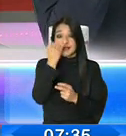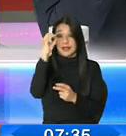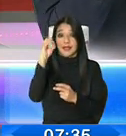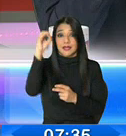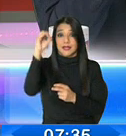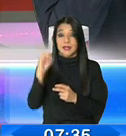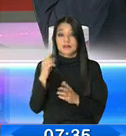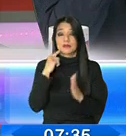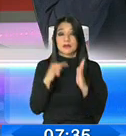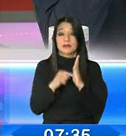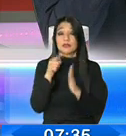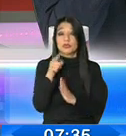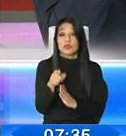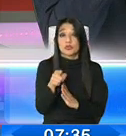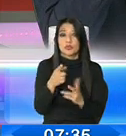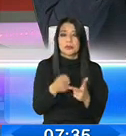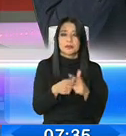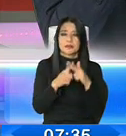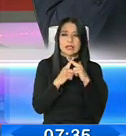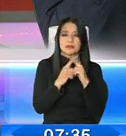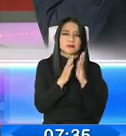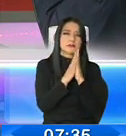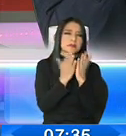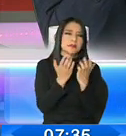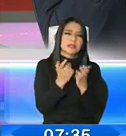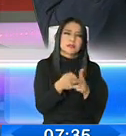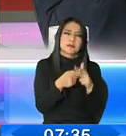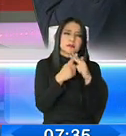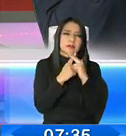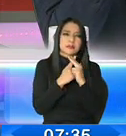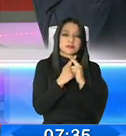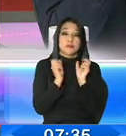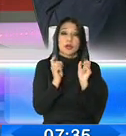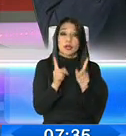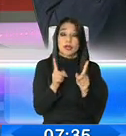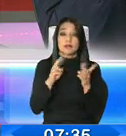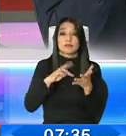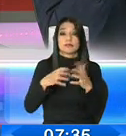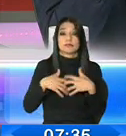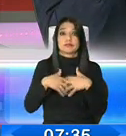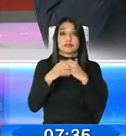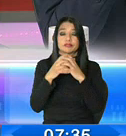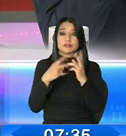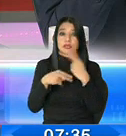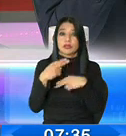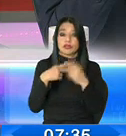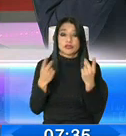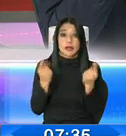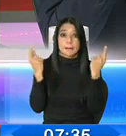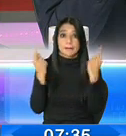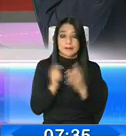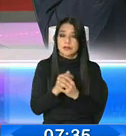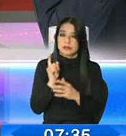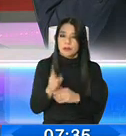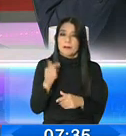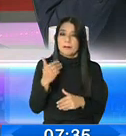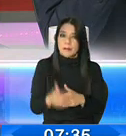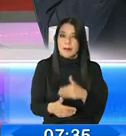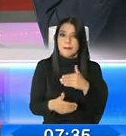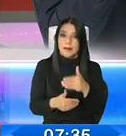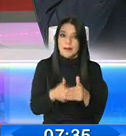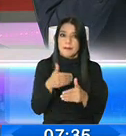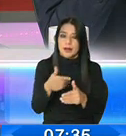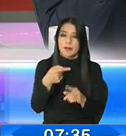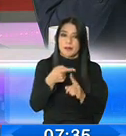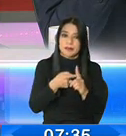si usted se acerca a solicitar un crédito y lo obtiene, la reactivación de esos negocios no es de la noche a la mañana. Tendrán su espacio,